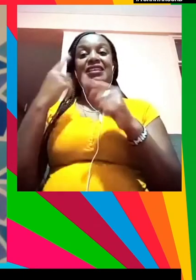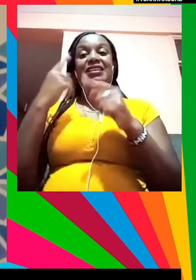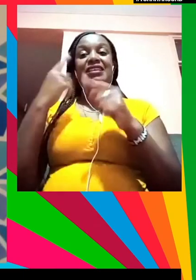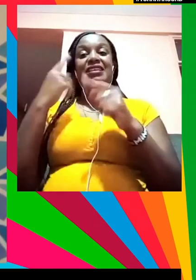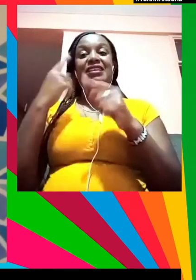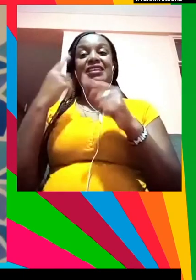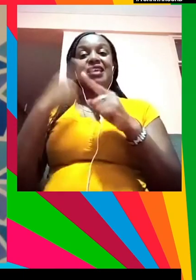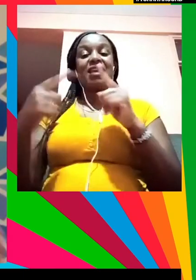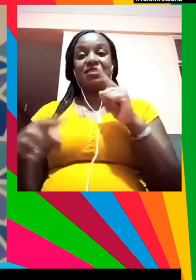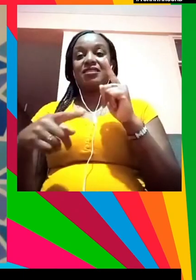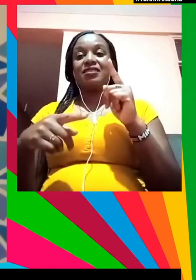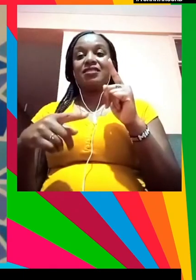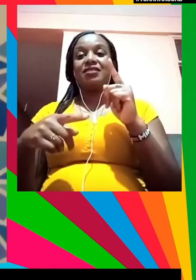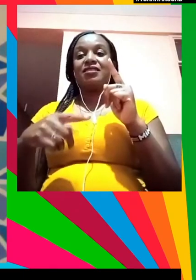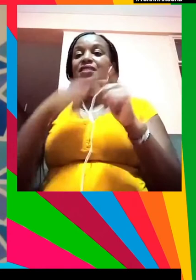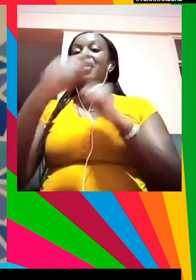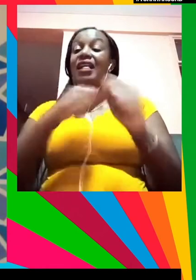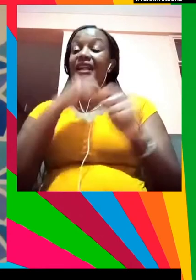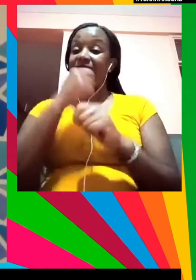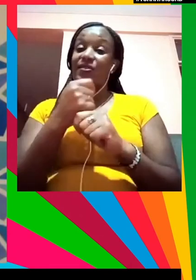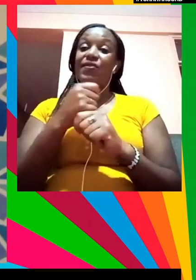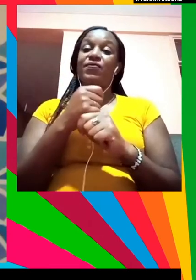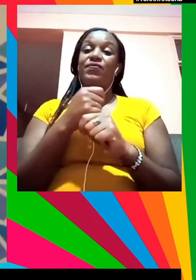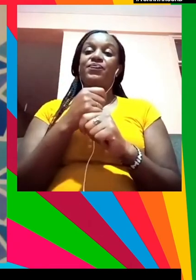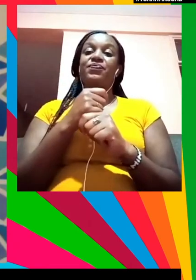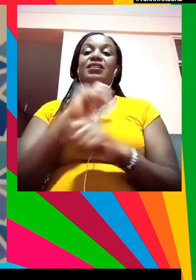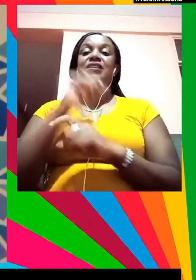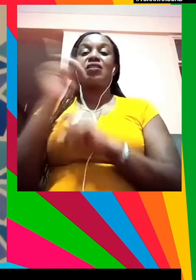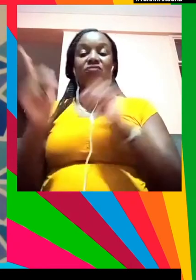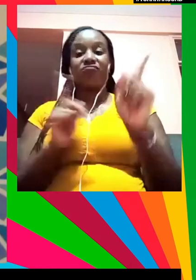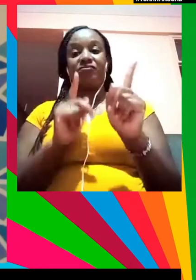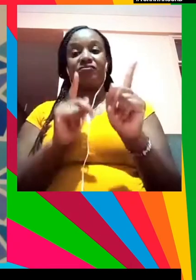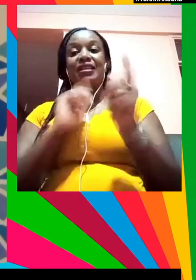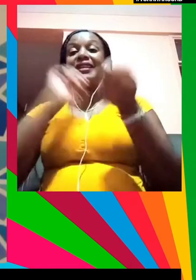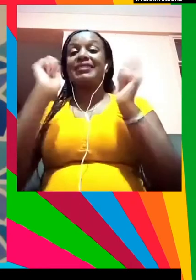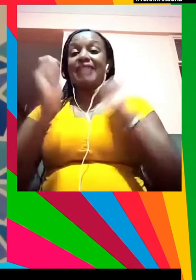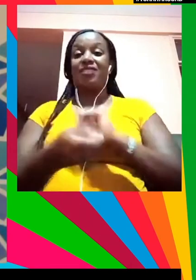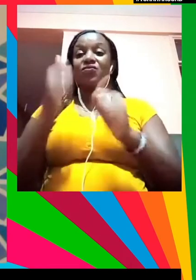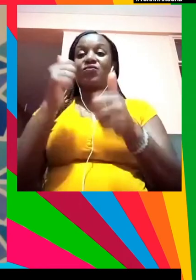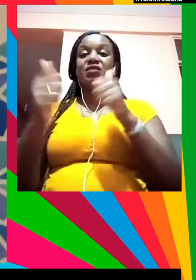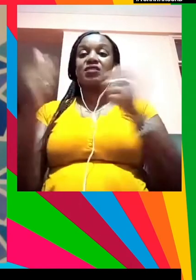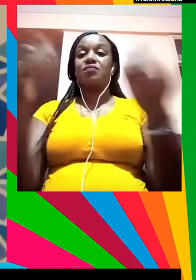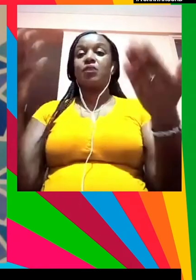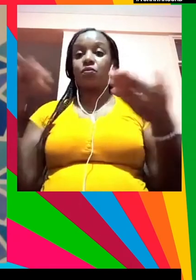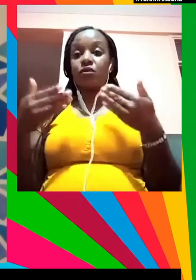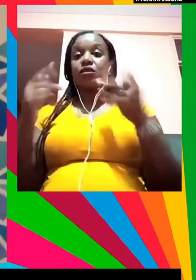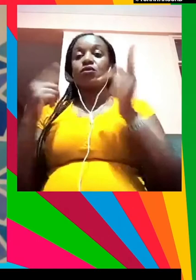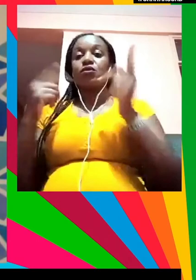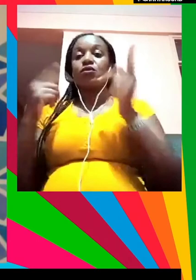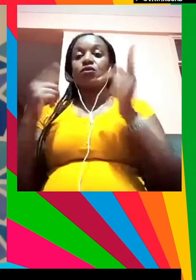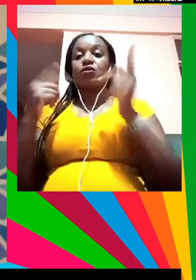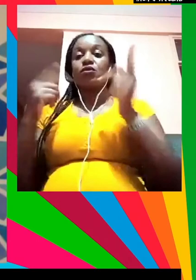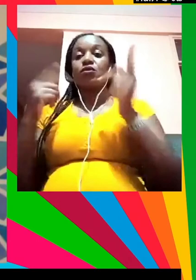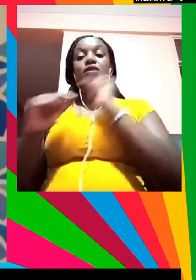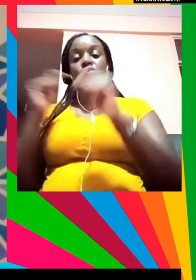vemos una señal de que el cambio se está fomentando en sectores no tradicionales de la sociedad civil